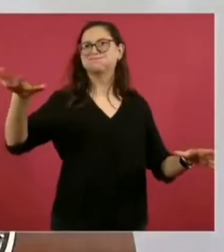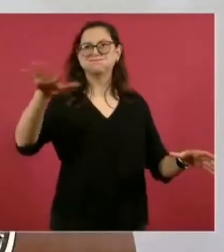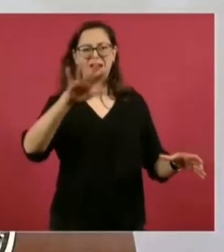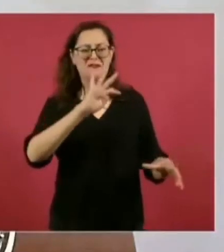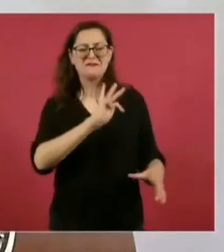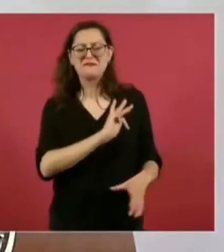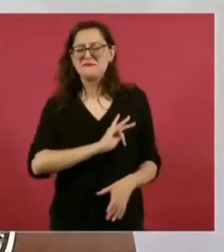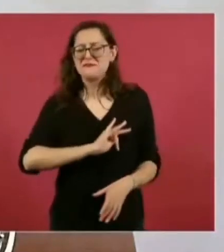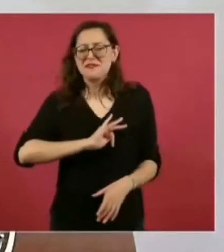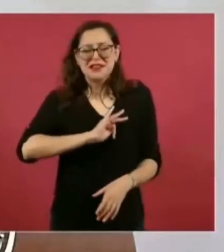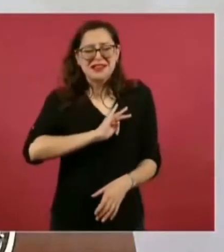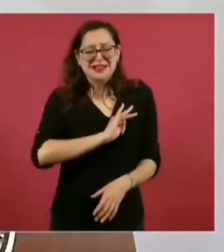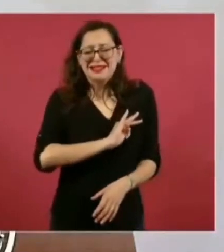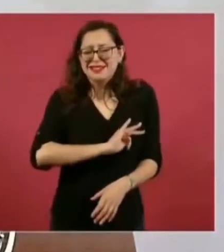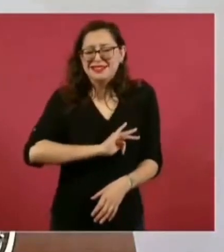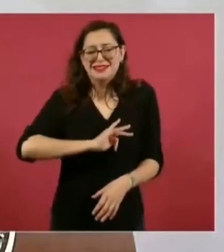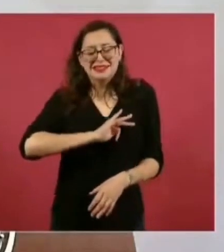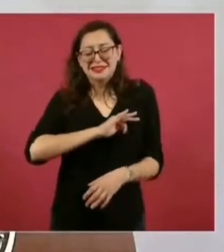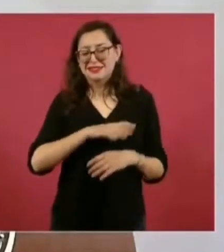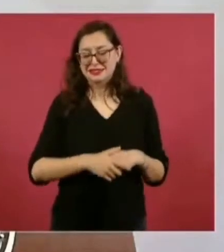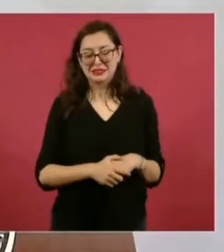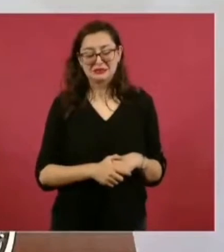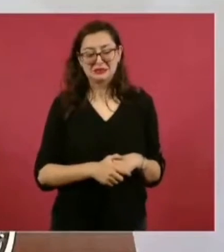Y los corruptos.